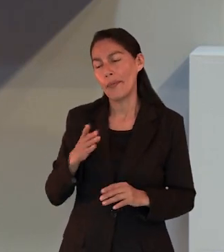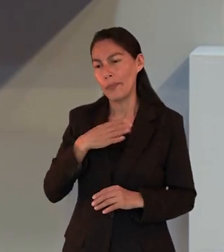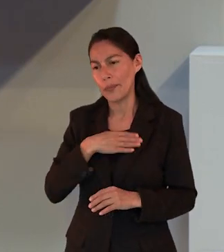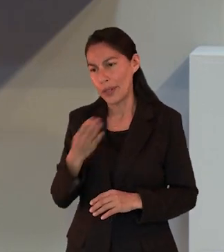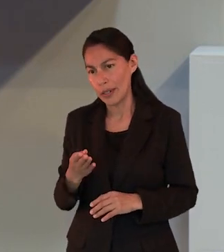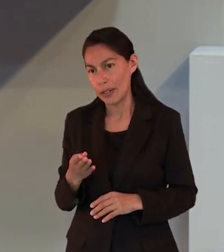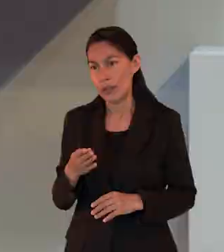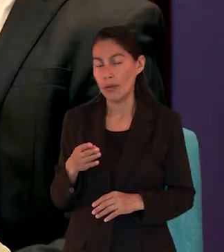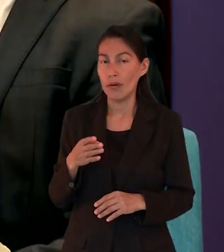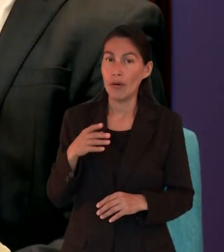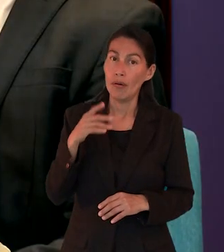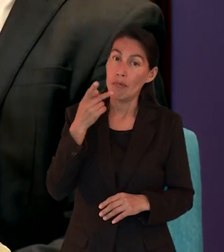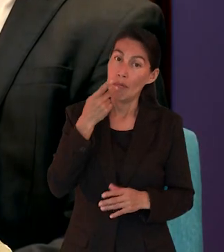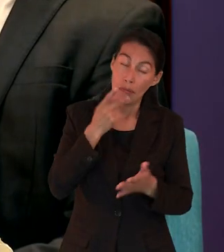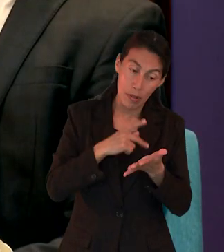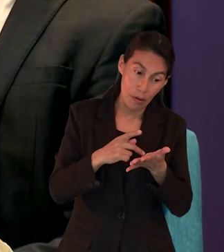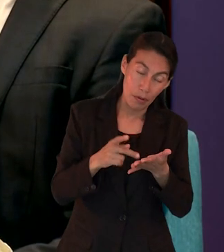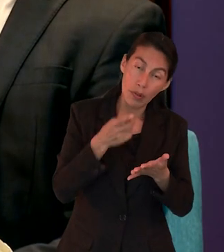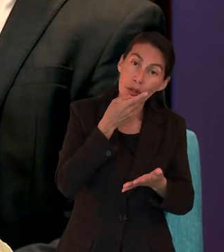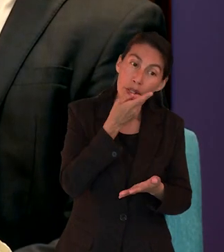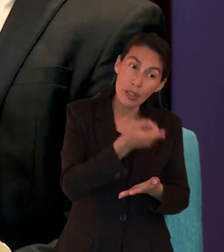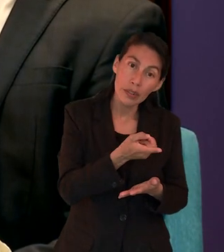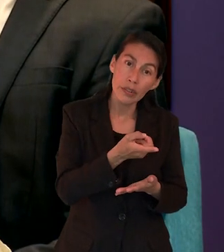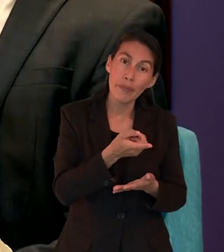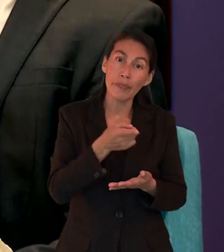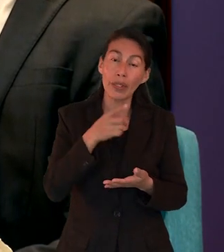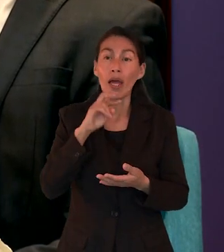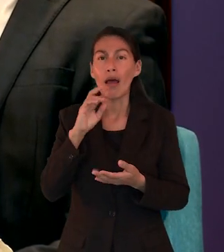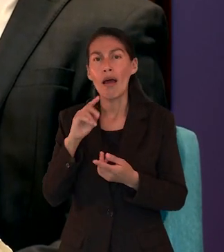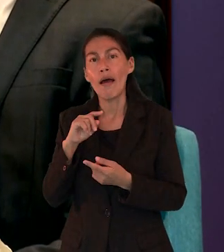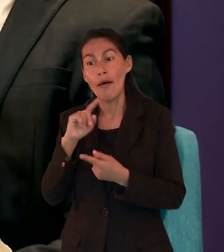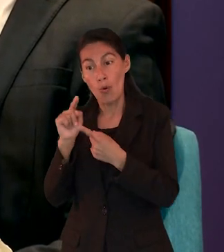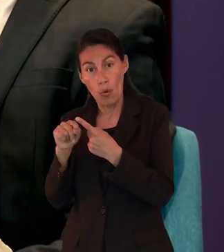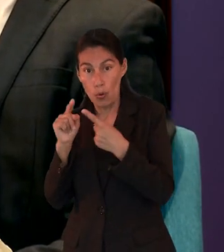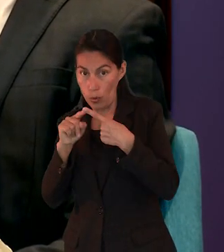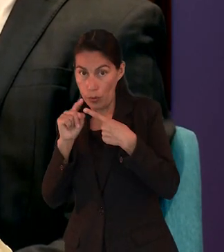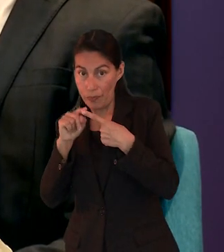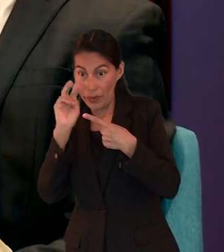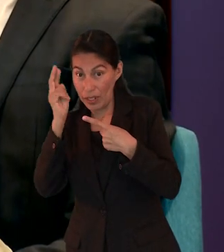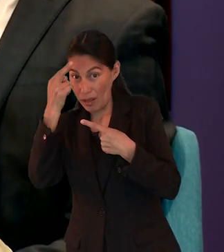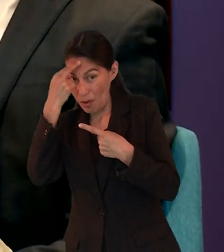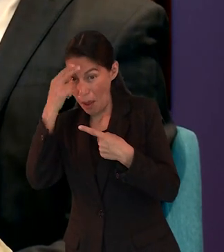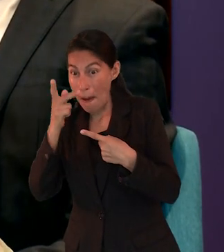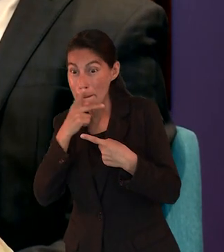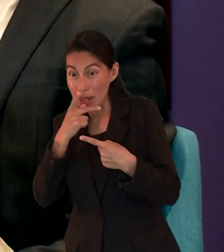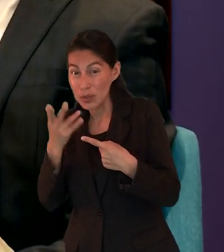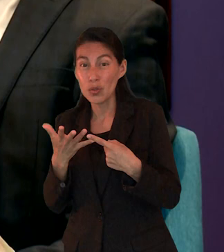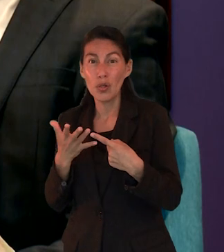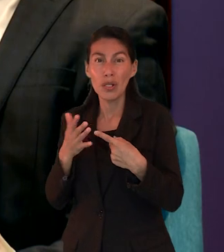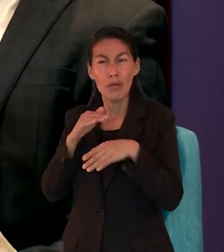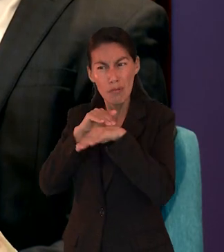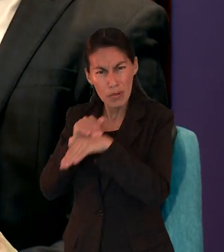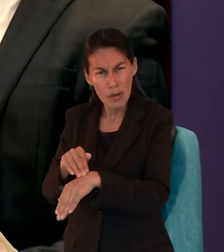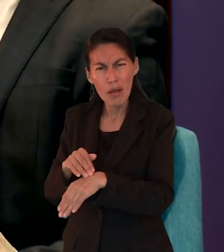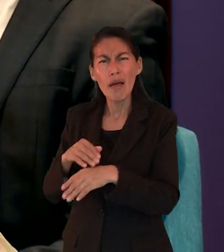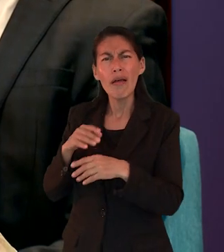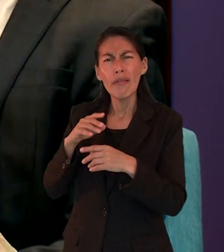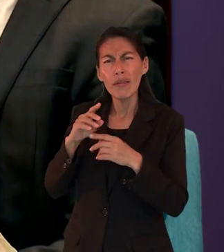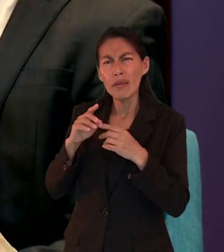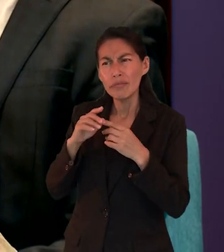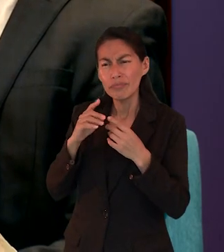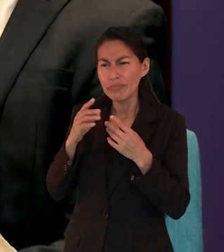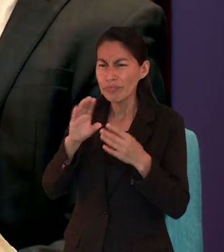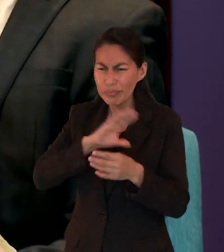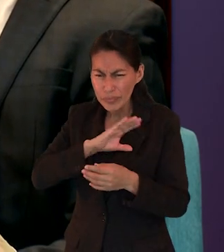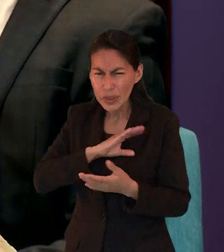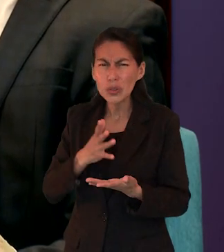diversas y extrañas. Bueno, ese es un contraste que él hace entre, de un lado, acordarse